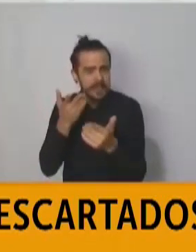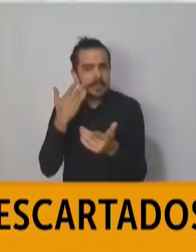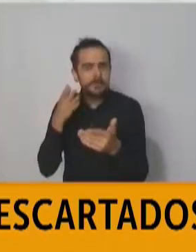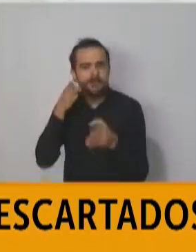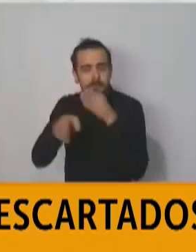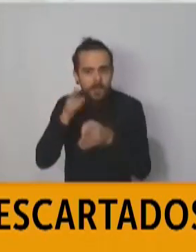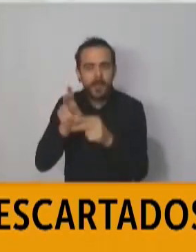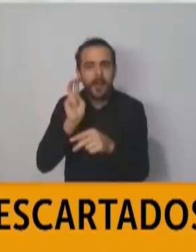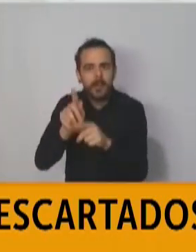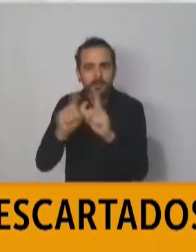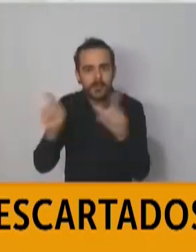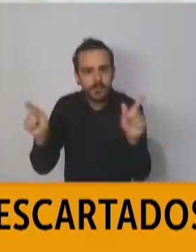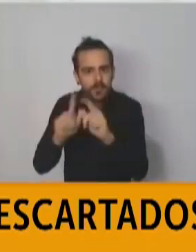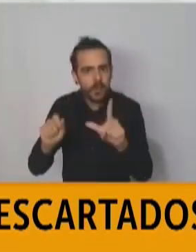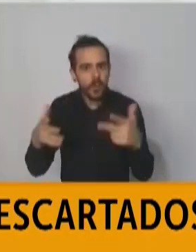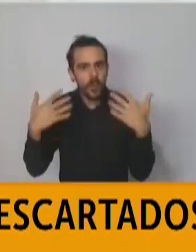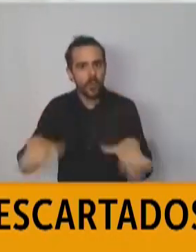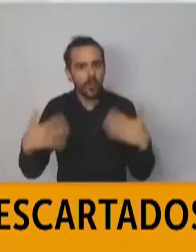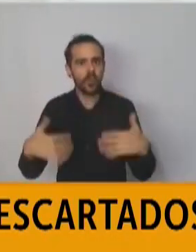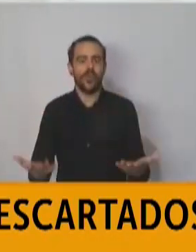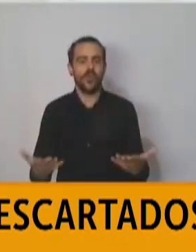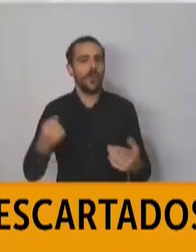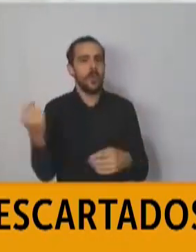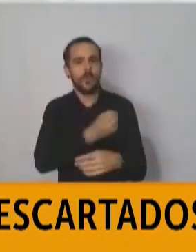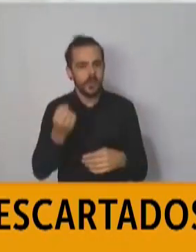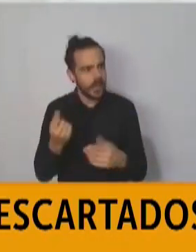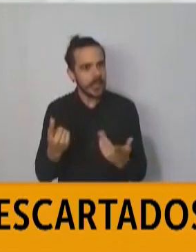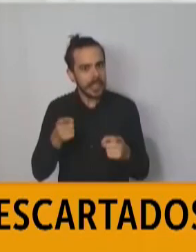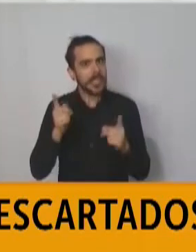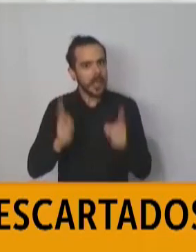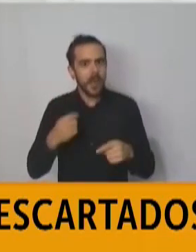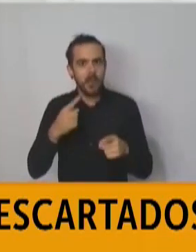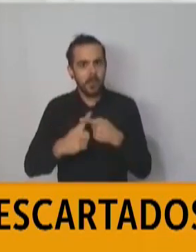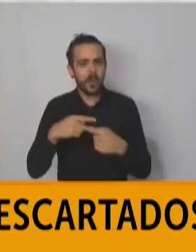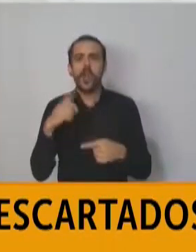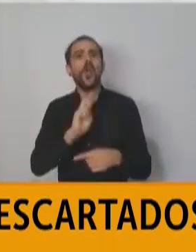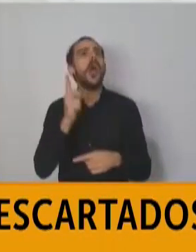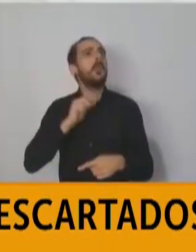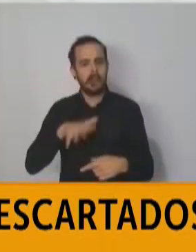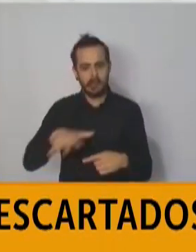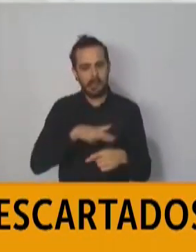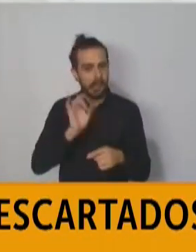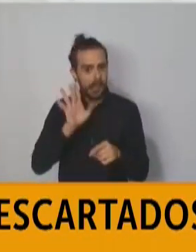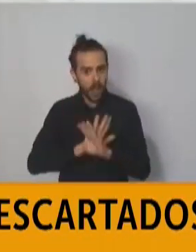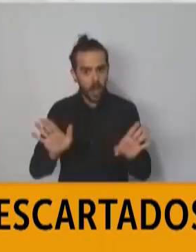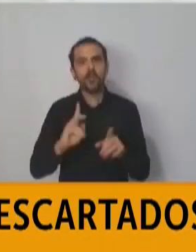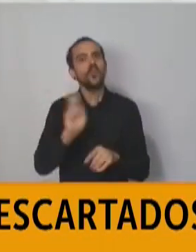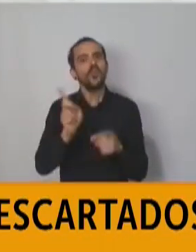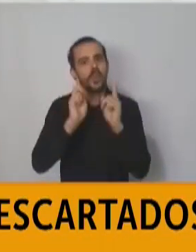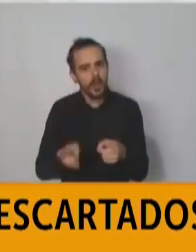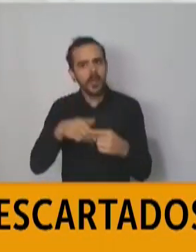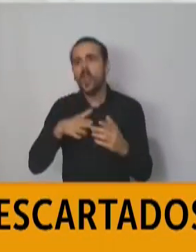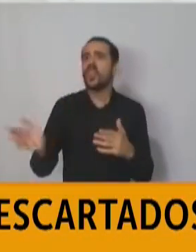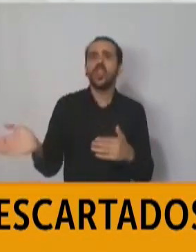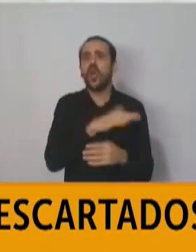resaltar el hecho de lo federal de nuestra propuesta. Hay muchas provincias que están utilizando los recursos que nosotros